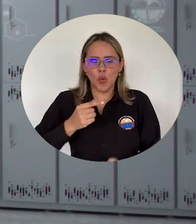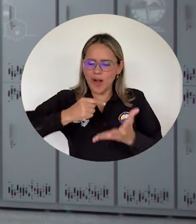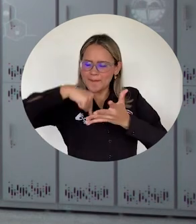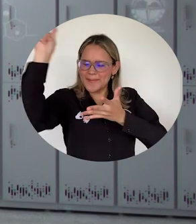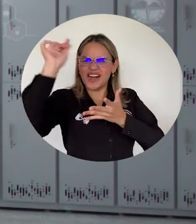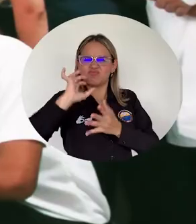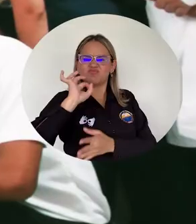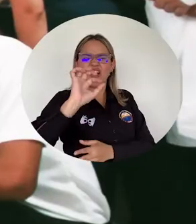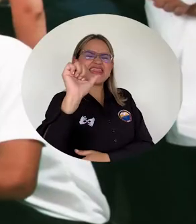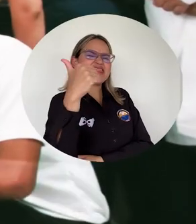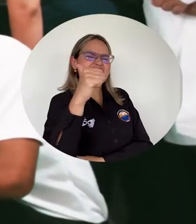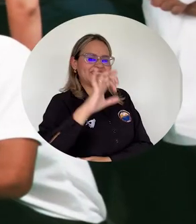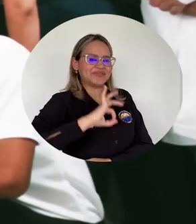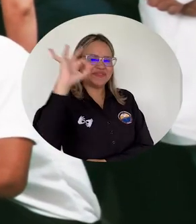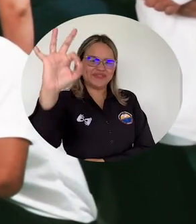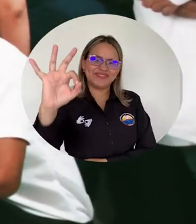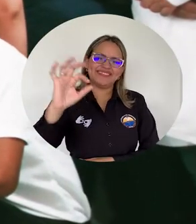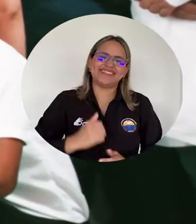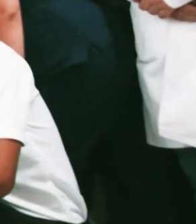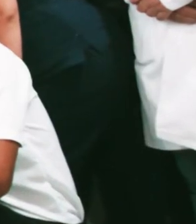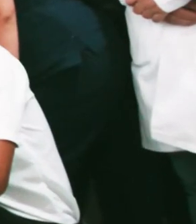10 la gestión que se ha venido realizando.